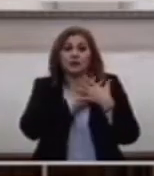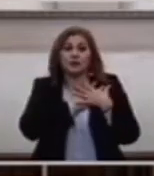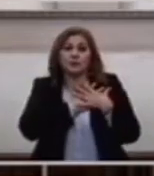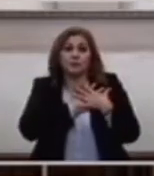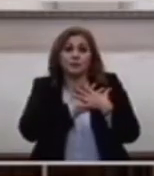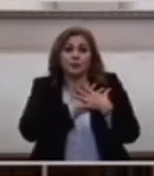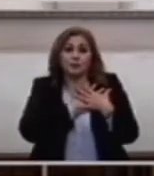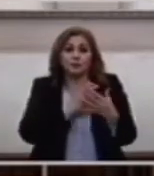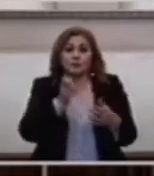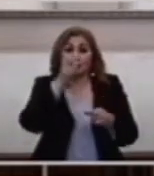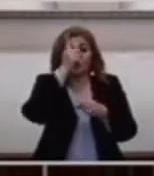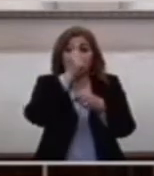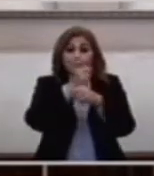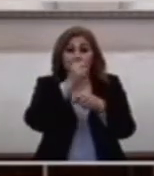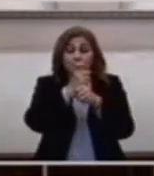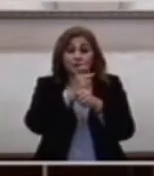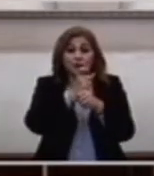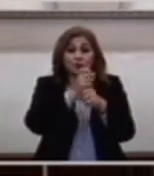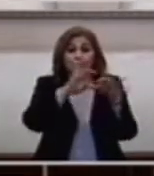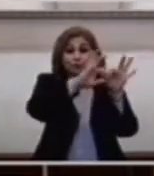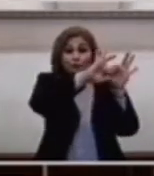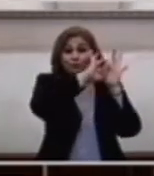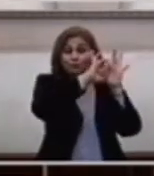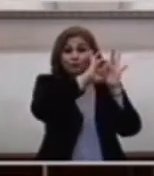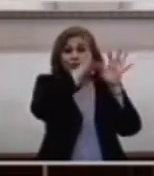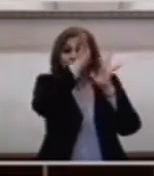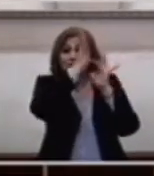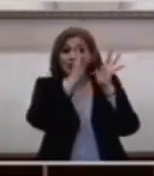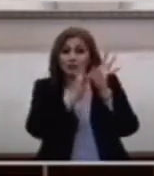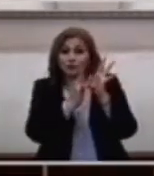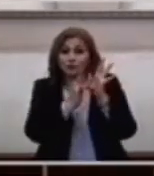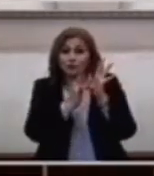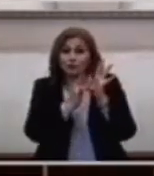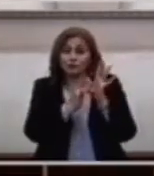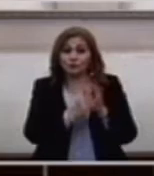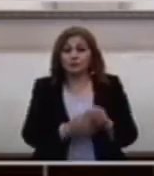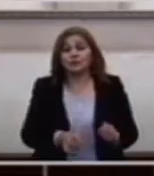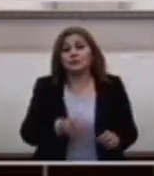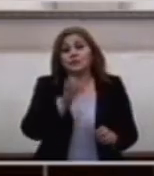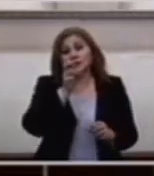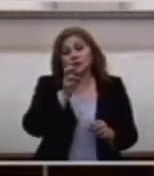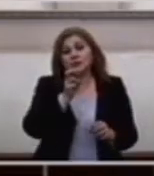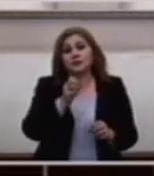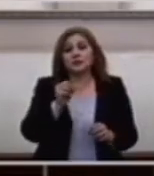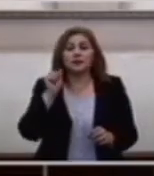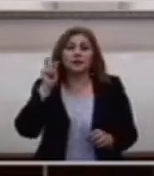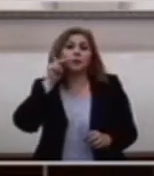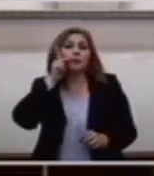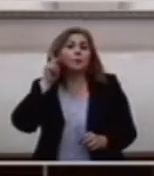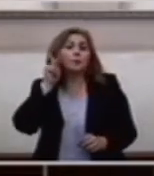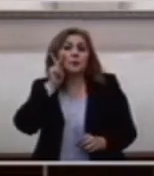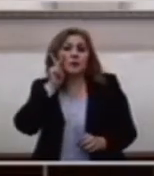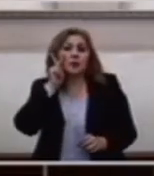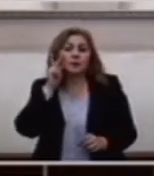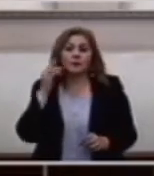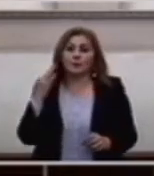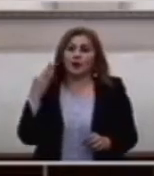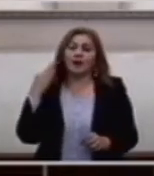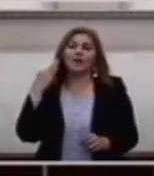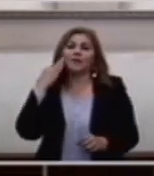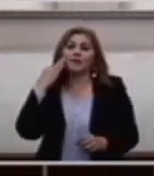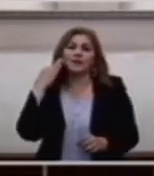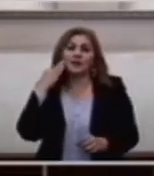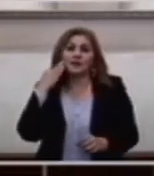Está primero primero En Jesús Que como dice El Papa Francisco Él es el que